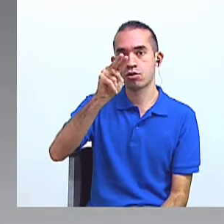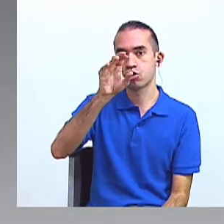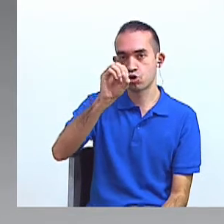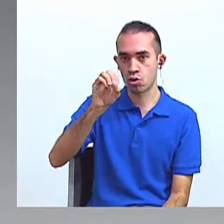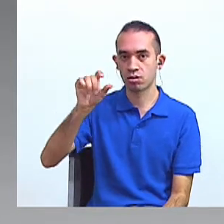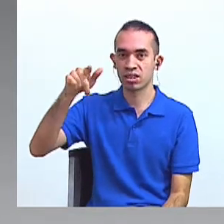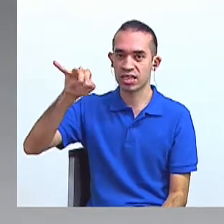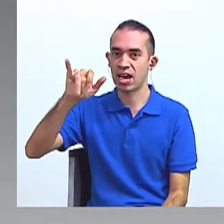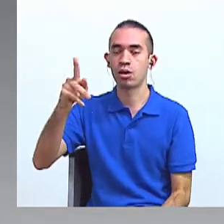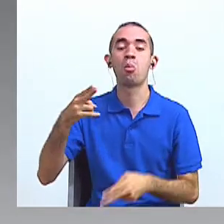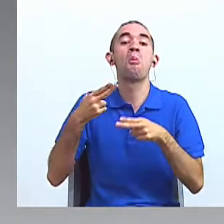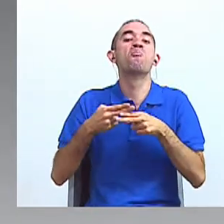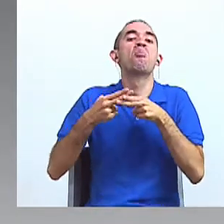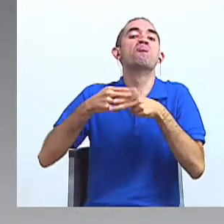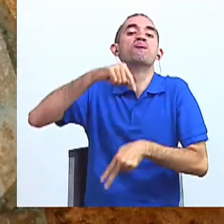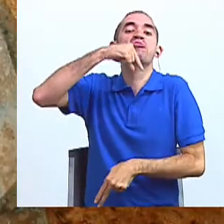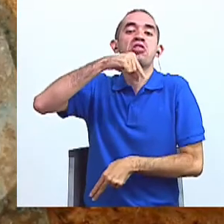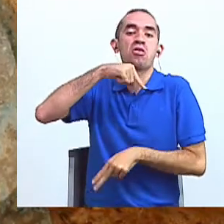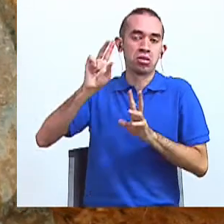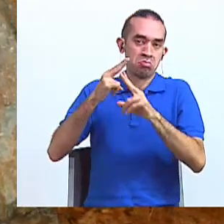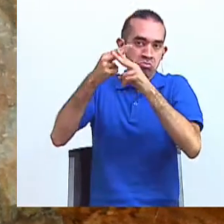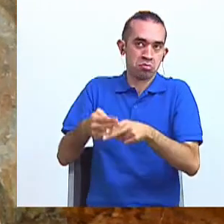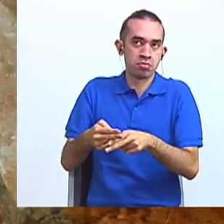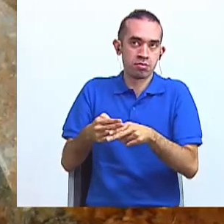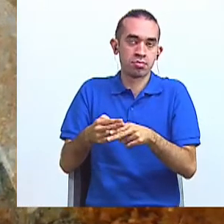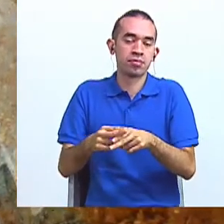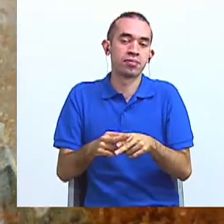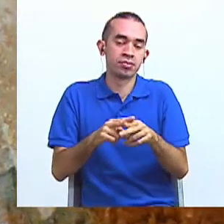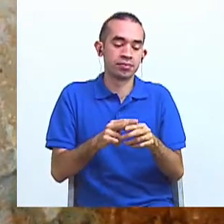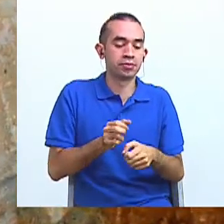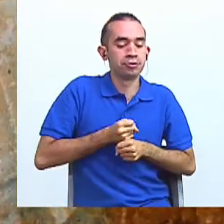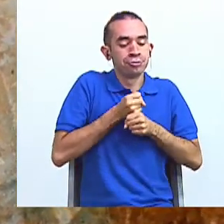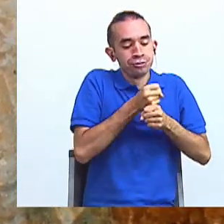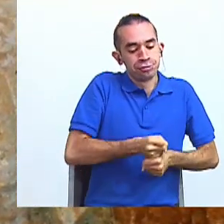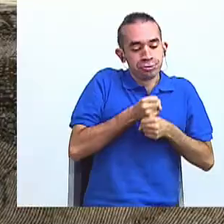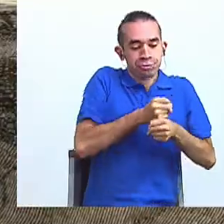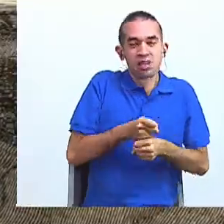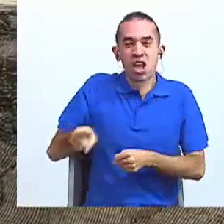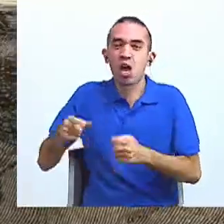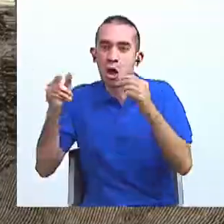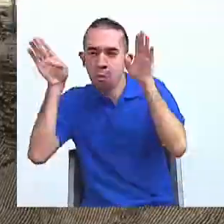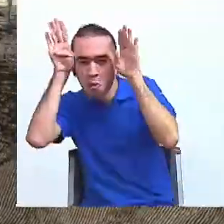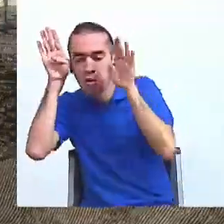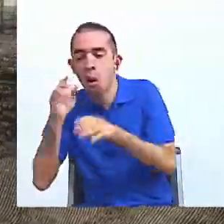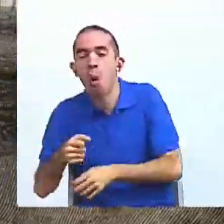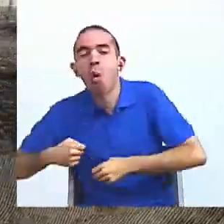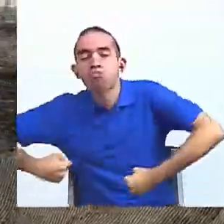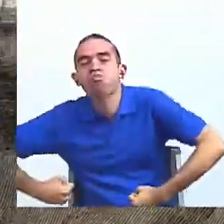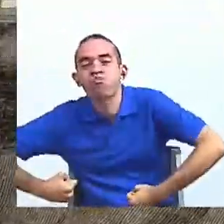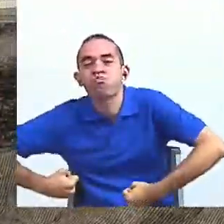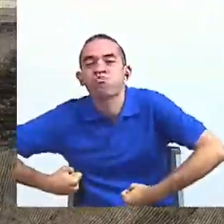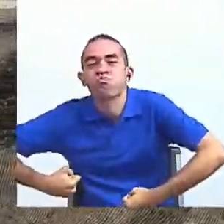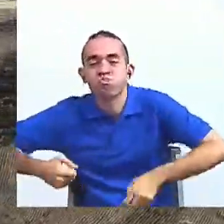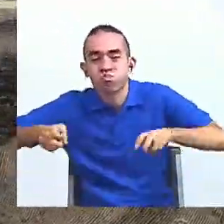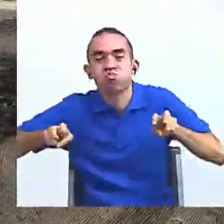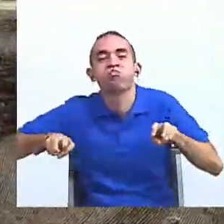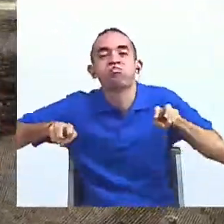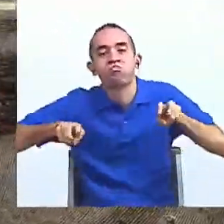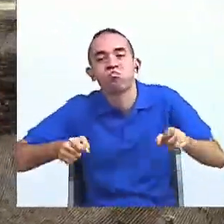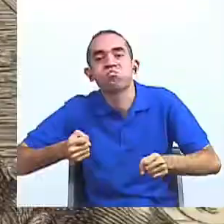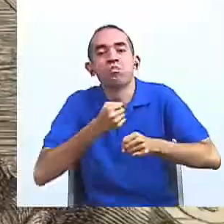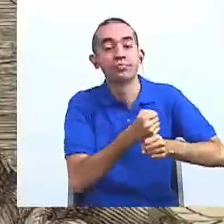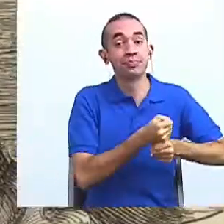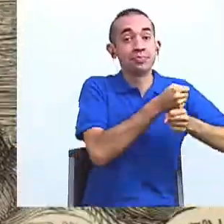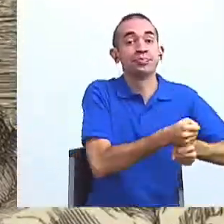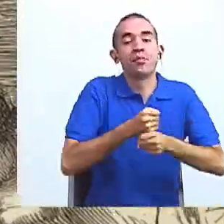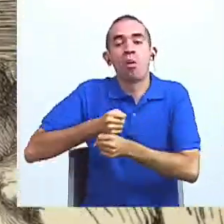Quijote de la Mancha. Y su inseparable escudero, Sancho Panza. El texto se